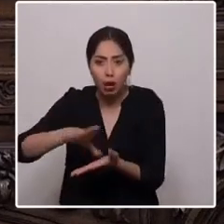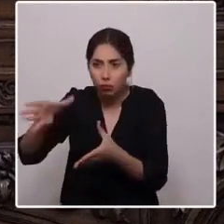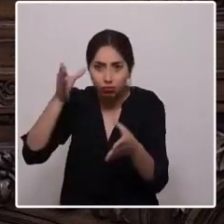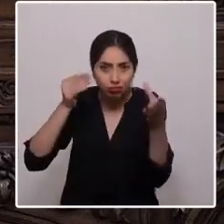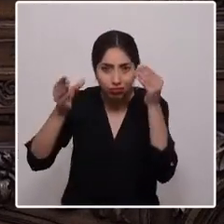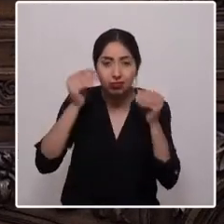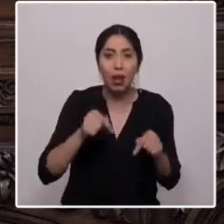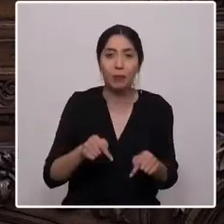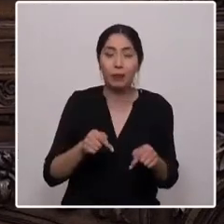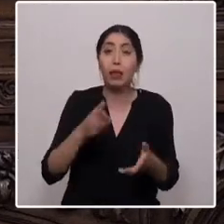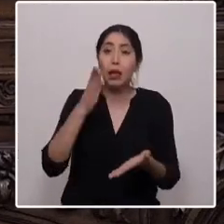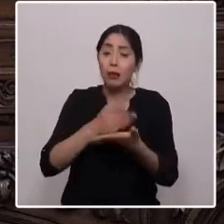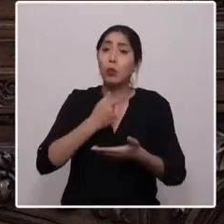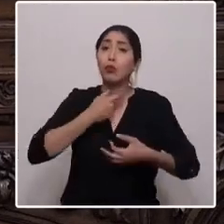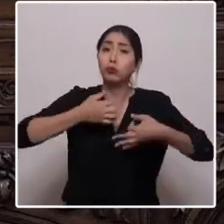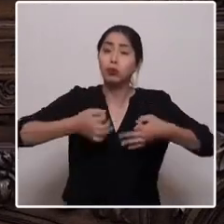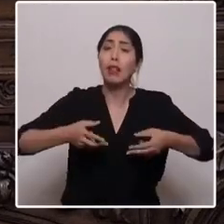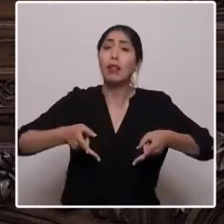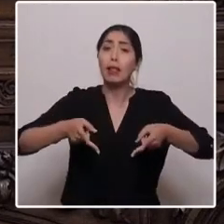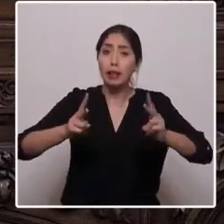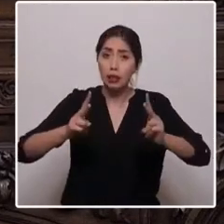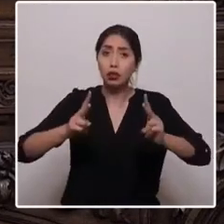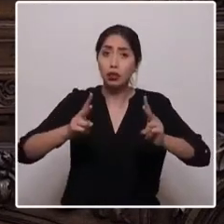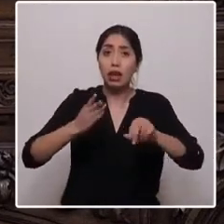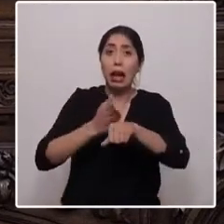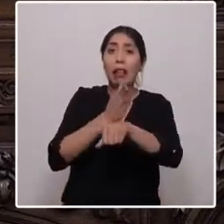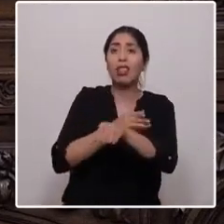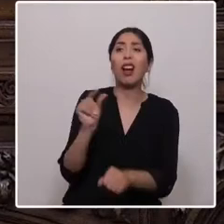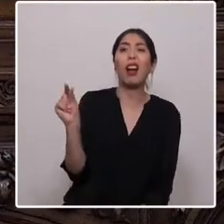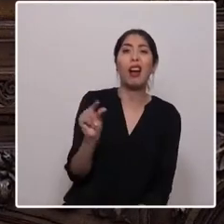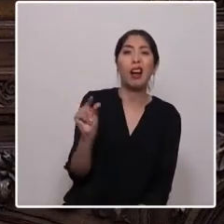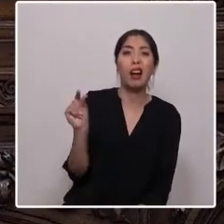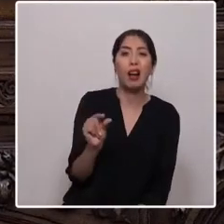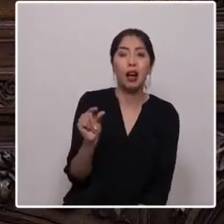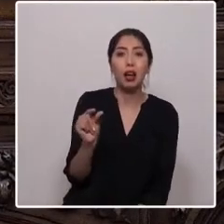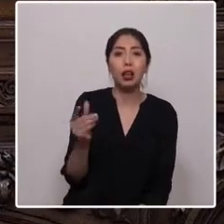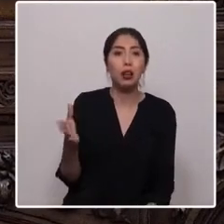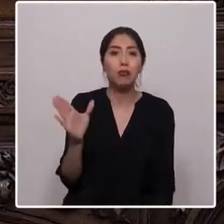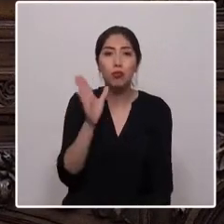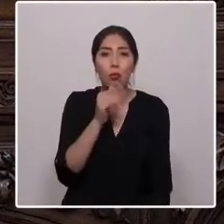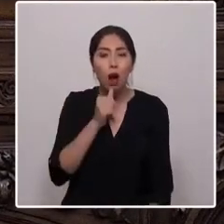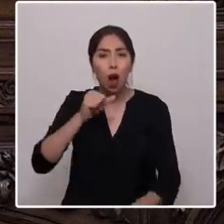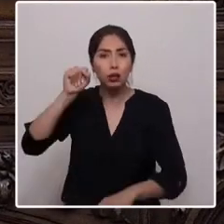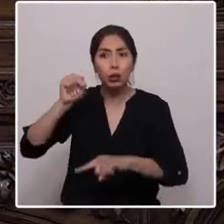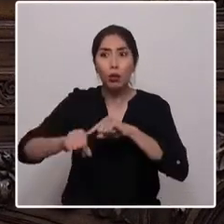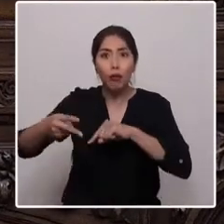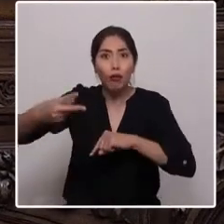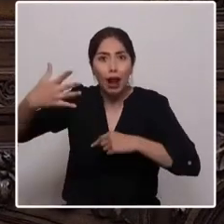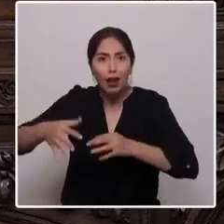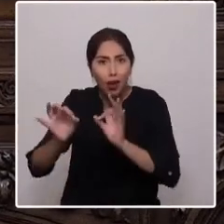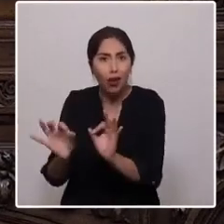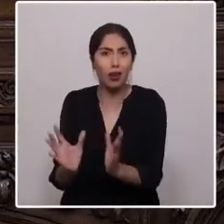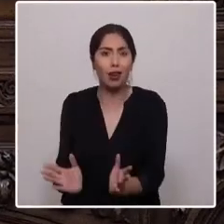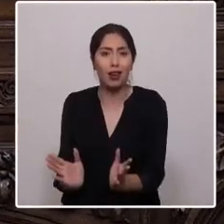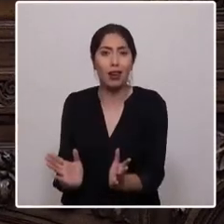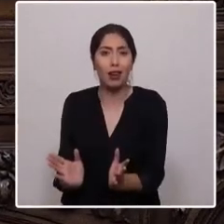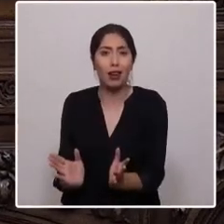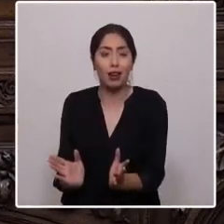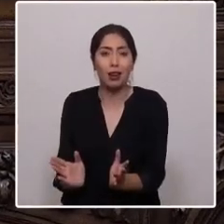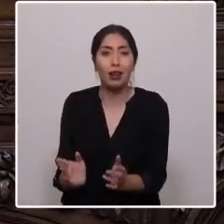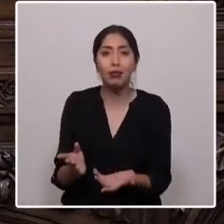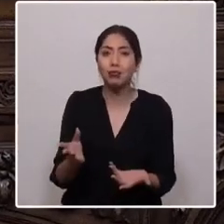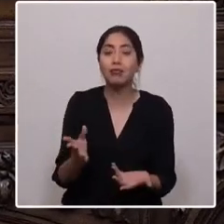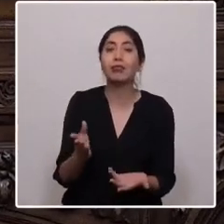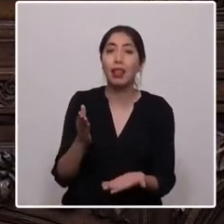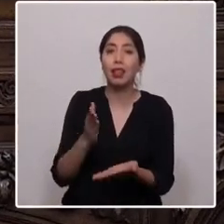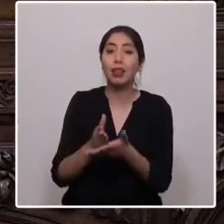relegados e infravalorados sin reconocer su valor intrínseco, sin generar las condiciones que acerquen a la población y